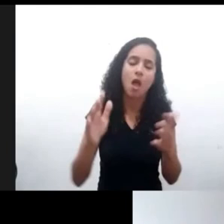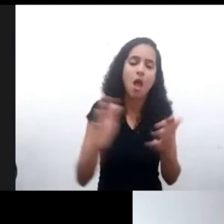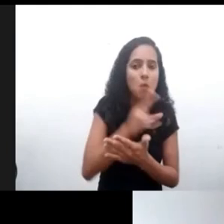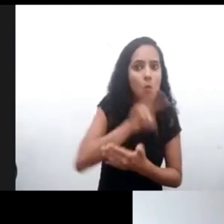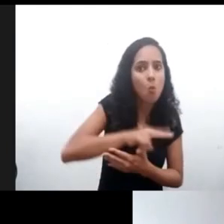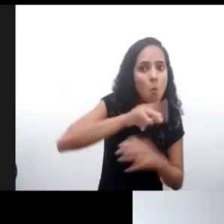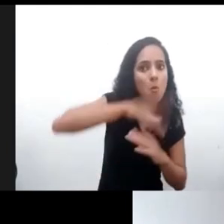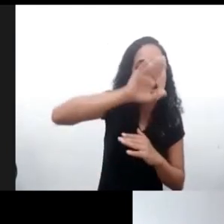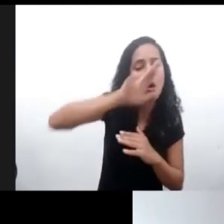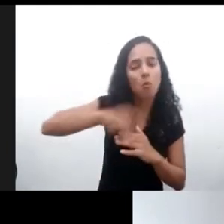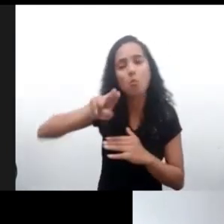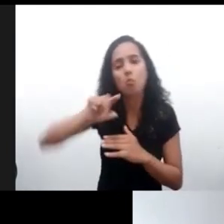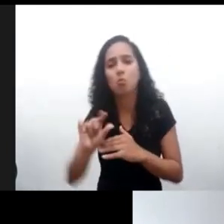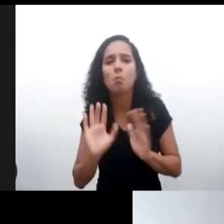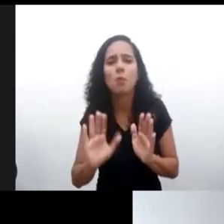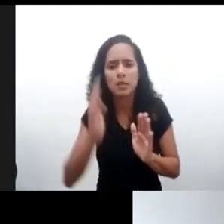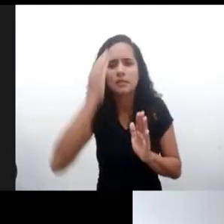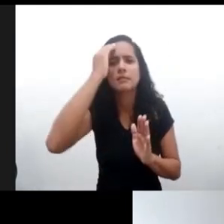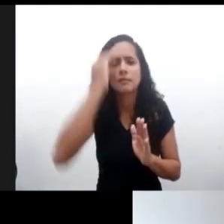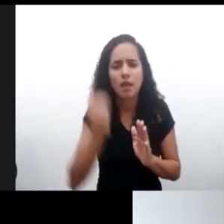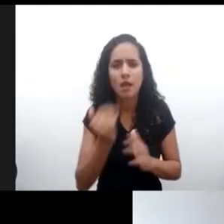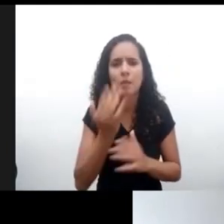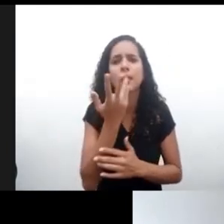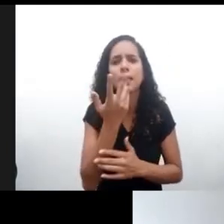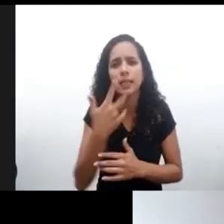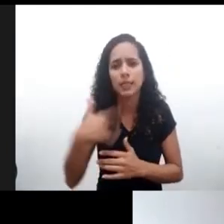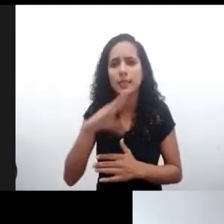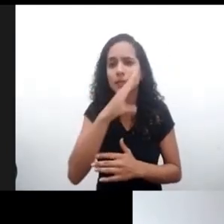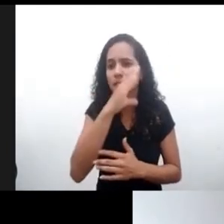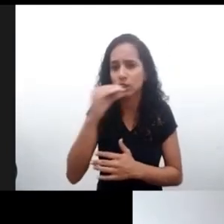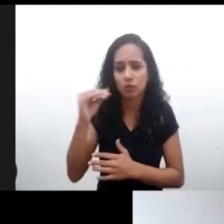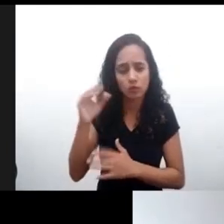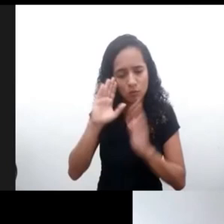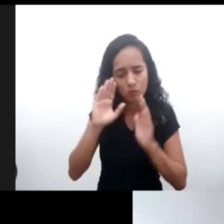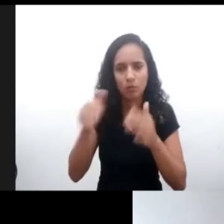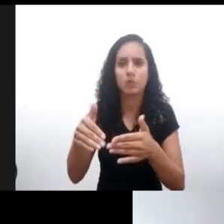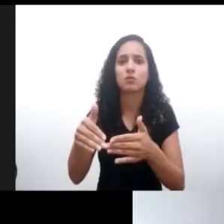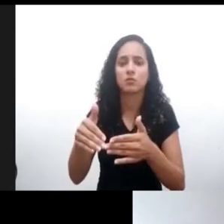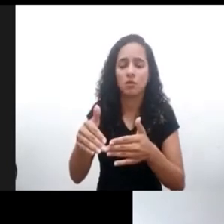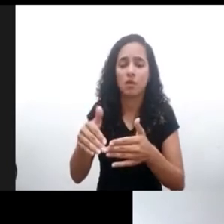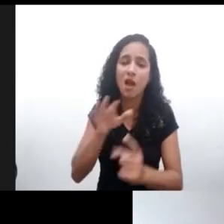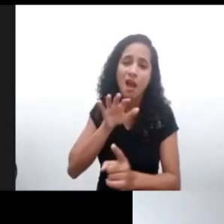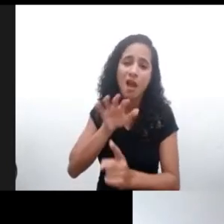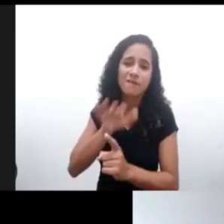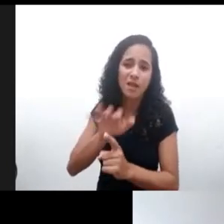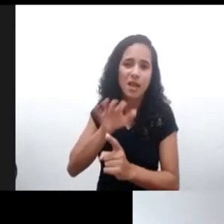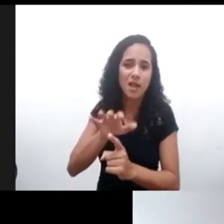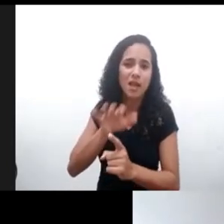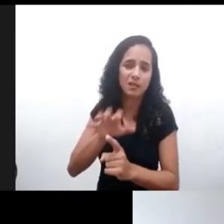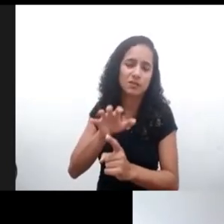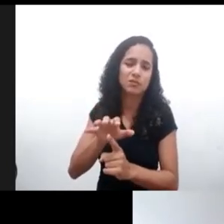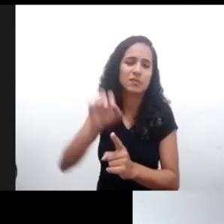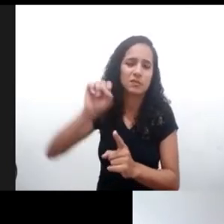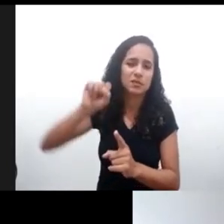niñas, niños y jóvenes especialmente, y sobre todo en comunidades que han sido tradicionalmente